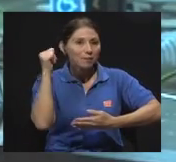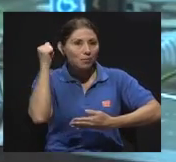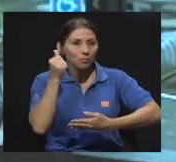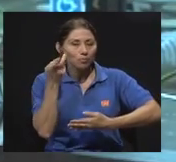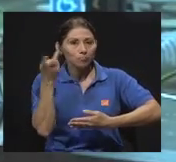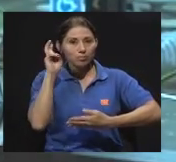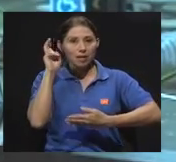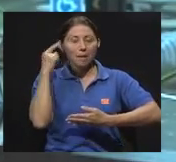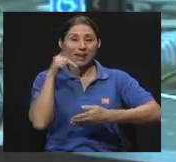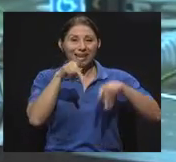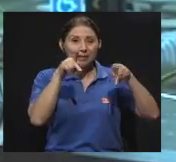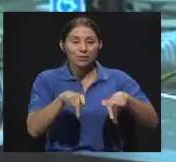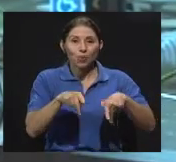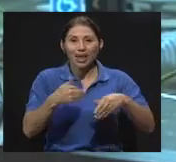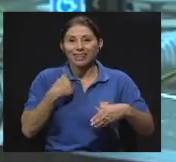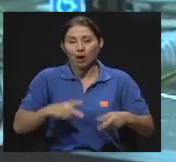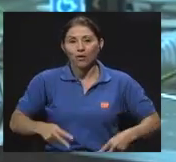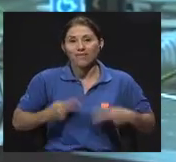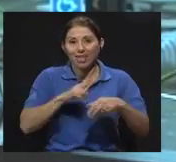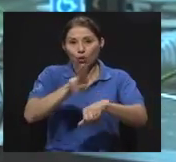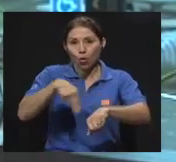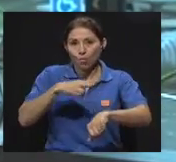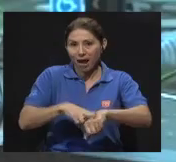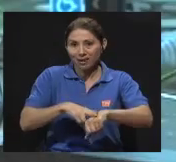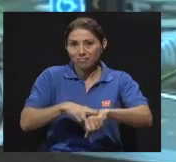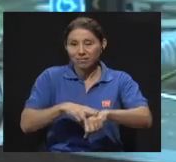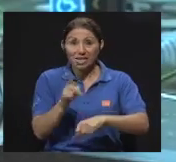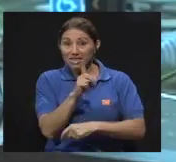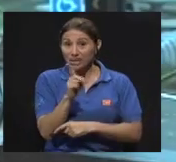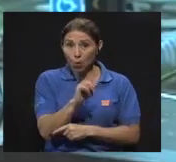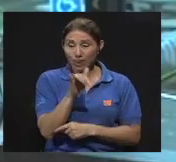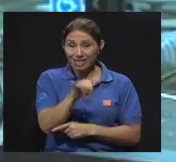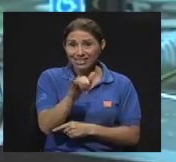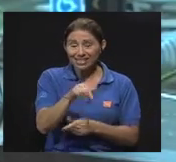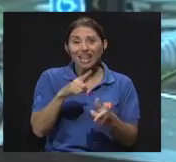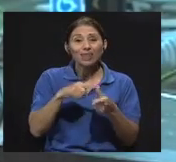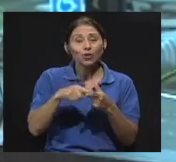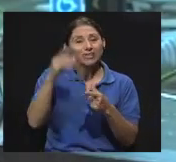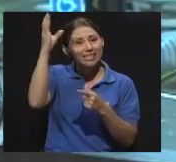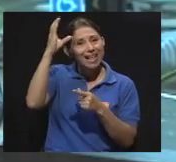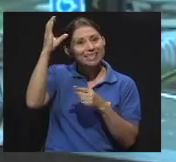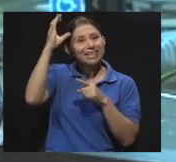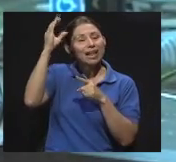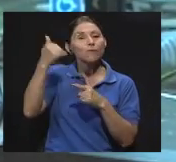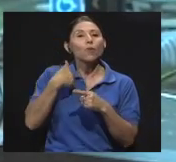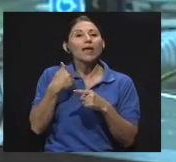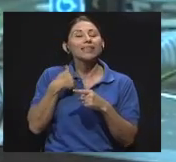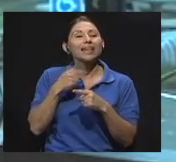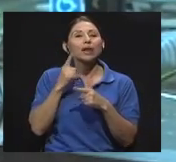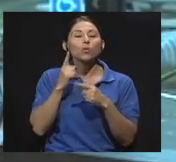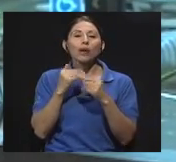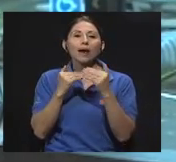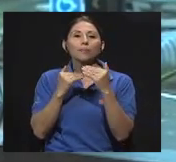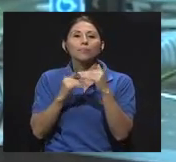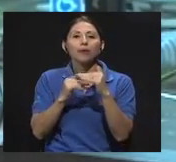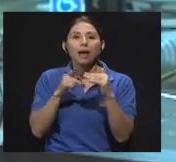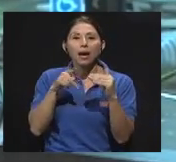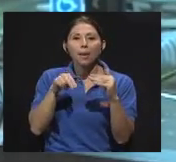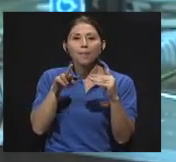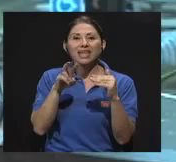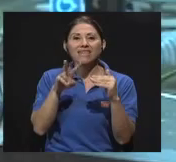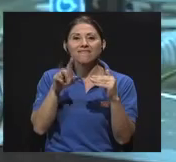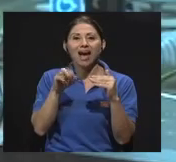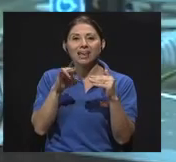tenga una vida normal, sino el cerebro humano va a tener una privación auditiva que va a ser